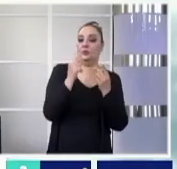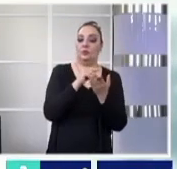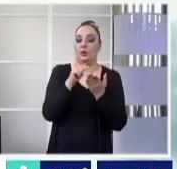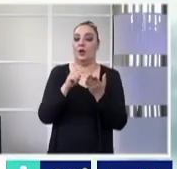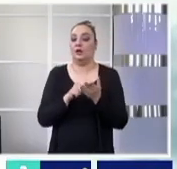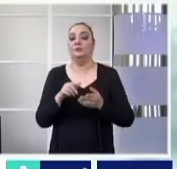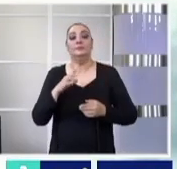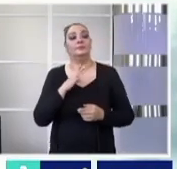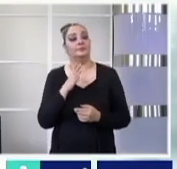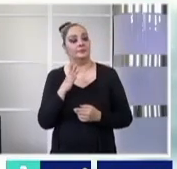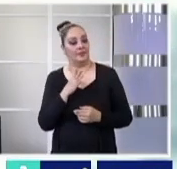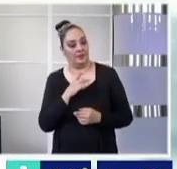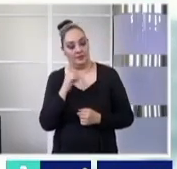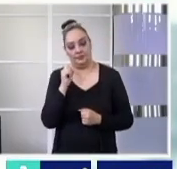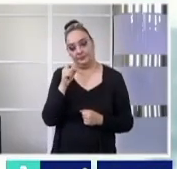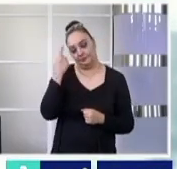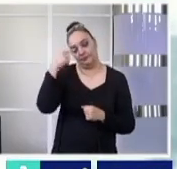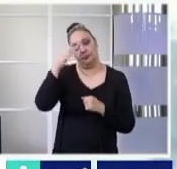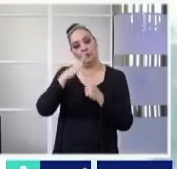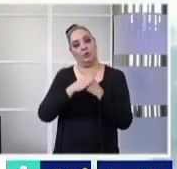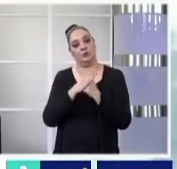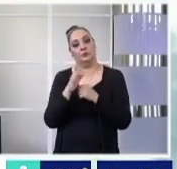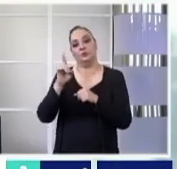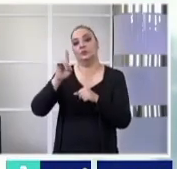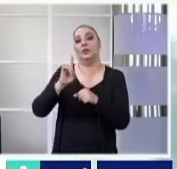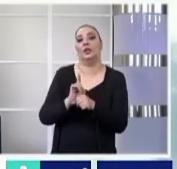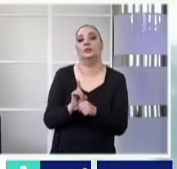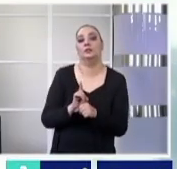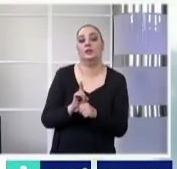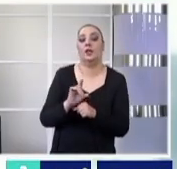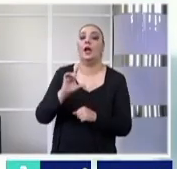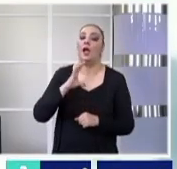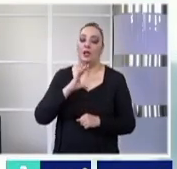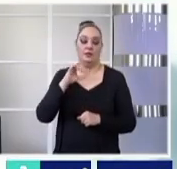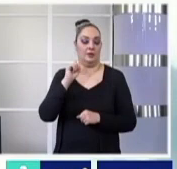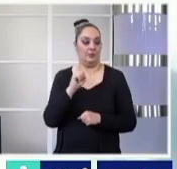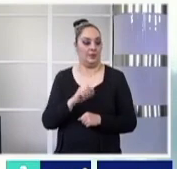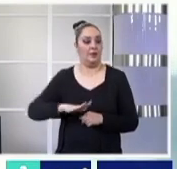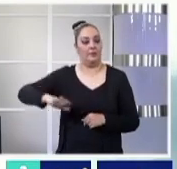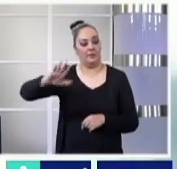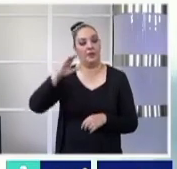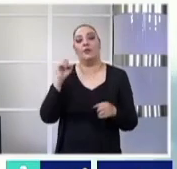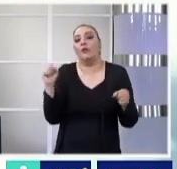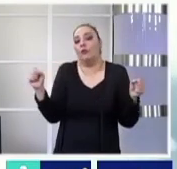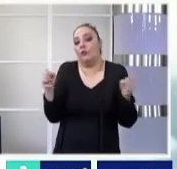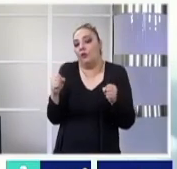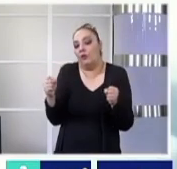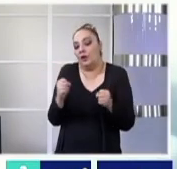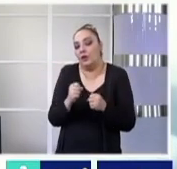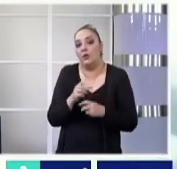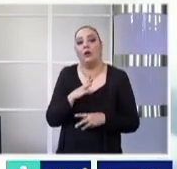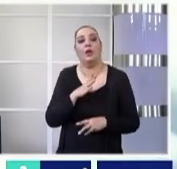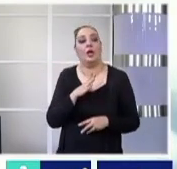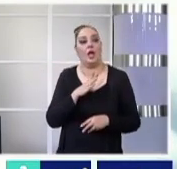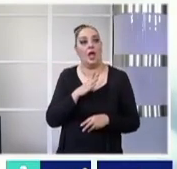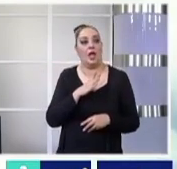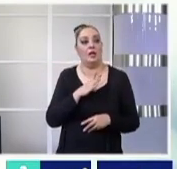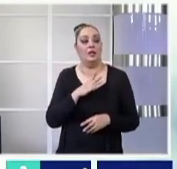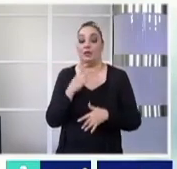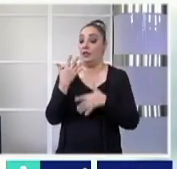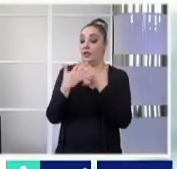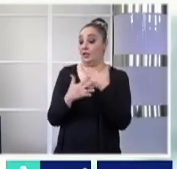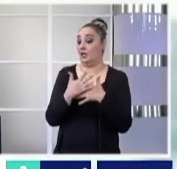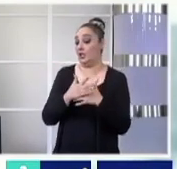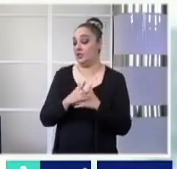de la región, al menos en las siguientes 24 horas. Para hoy en Monterrey, ambiente ligeramente frío, la máxima a alcanzar será de